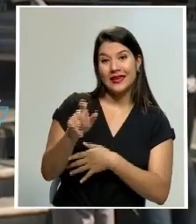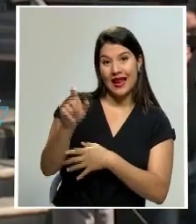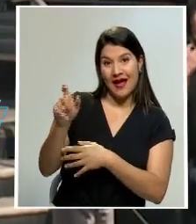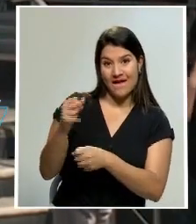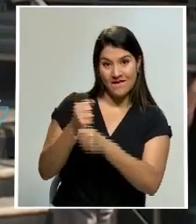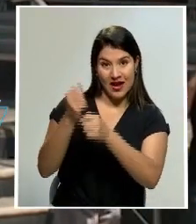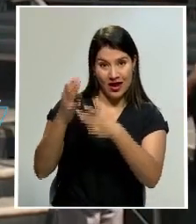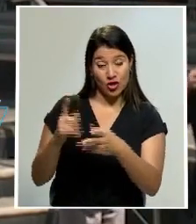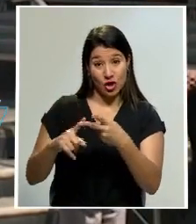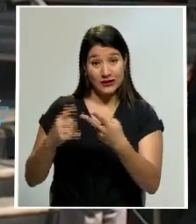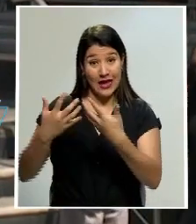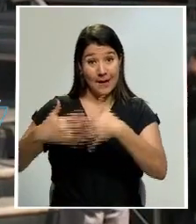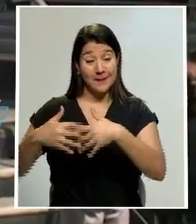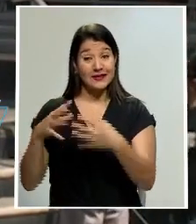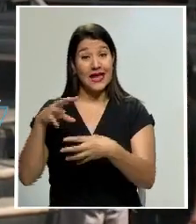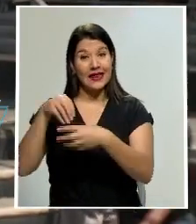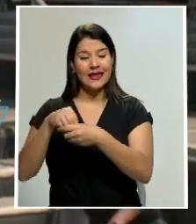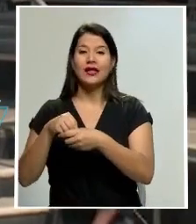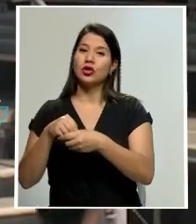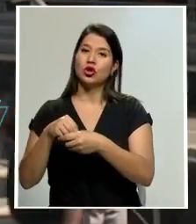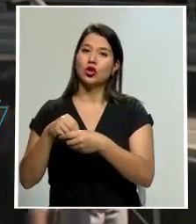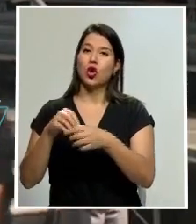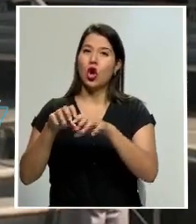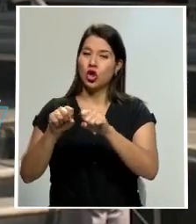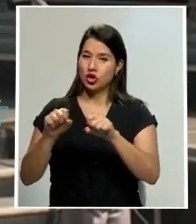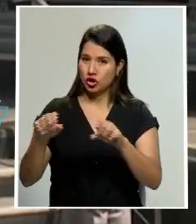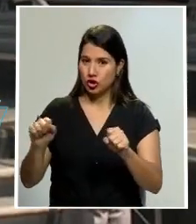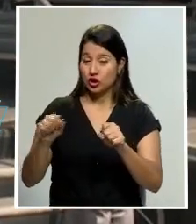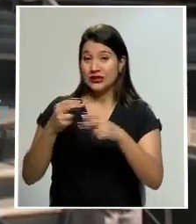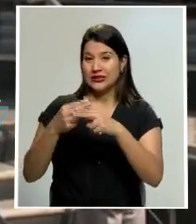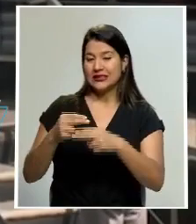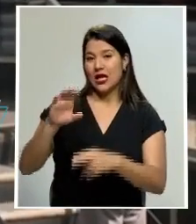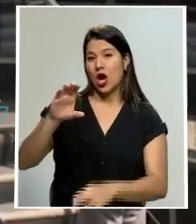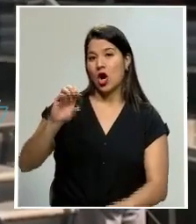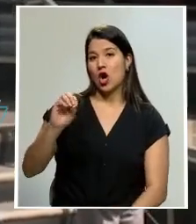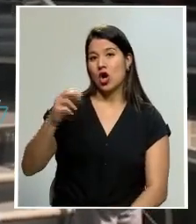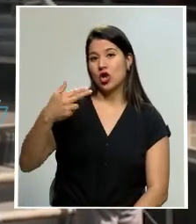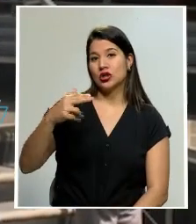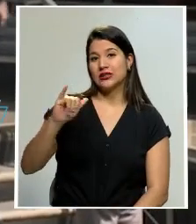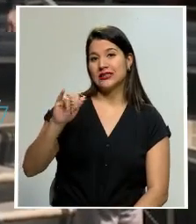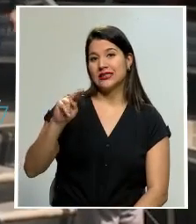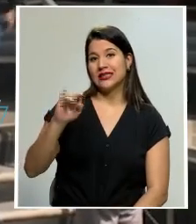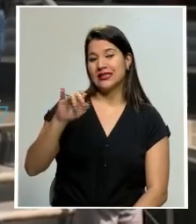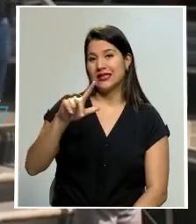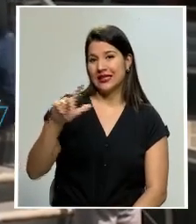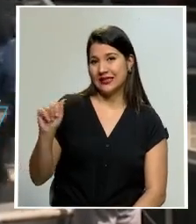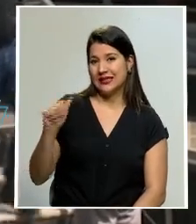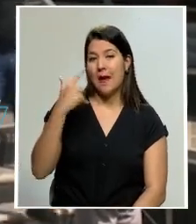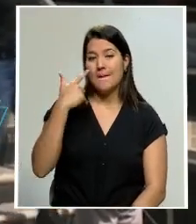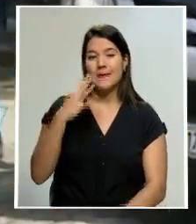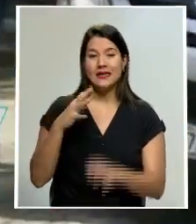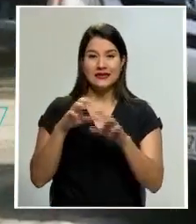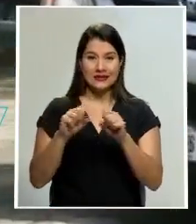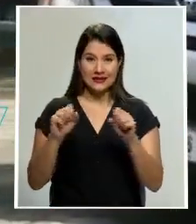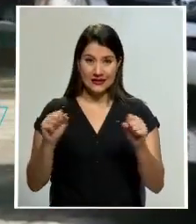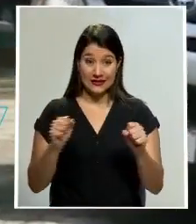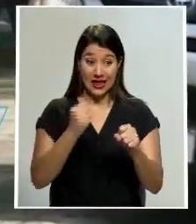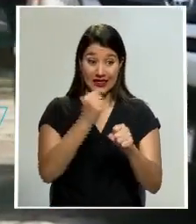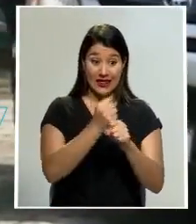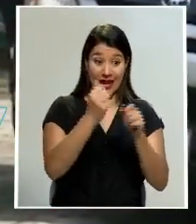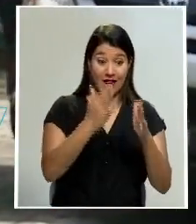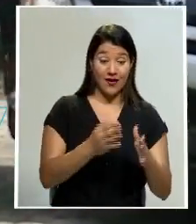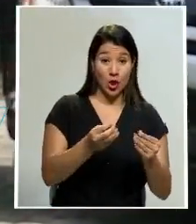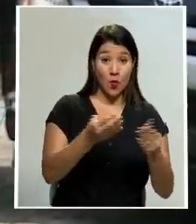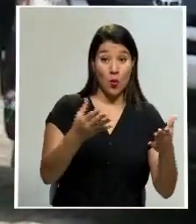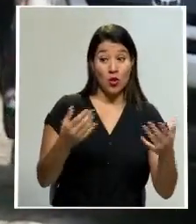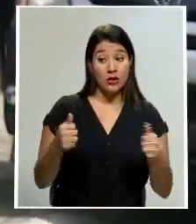involucradas en el caso conocido como Cochinilla, por la supuesta operación de un esquema de sobornos entre funcionarios públicos y